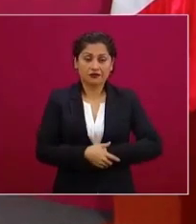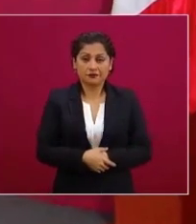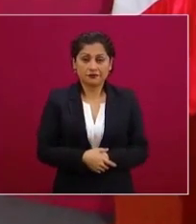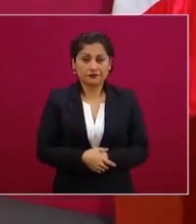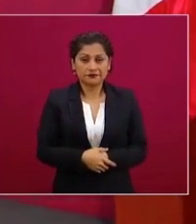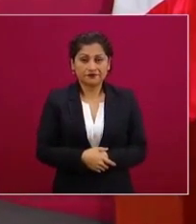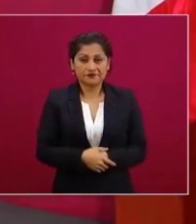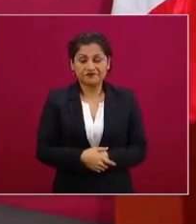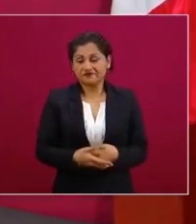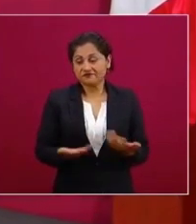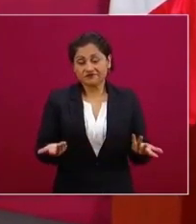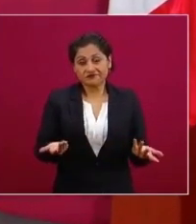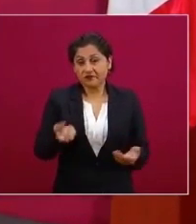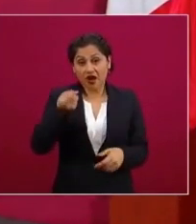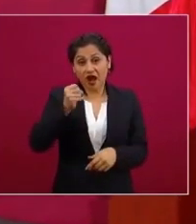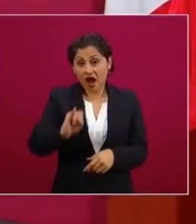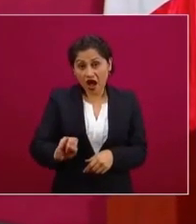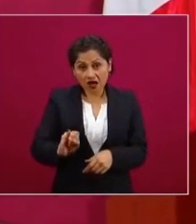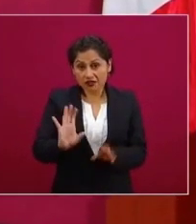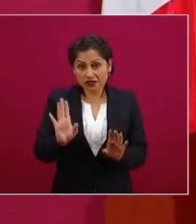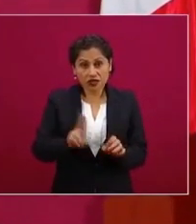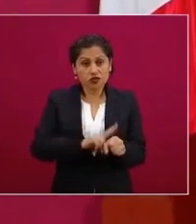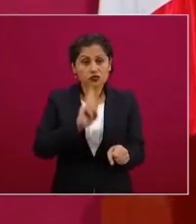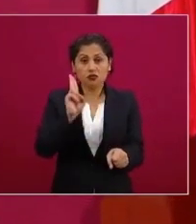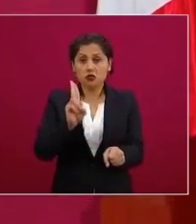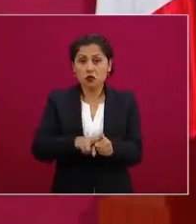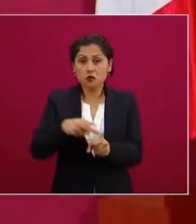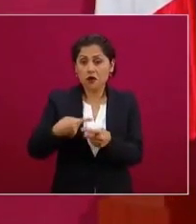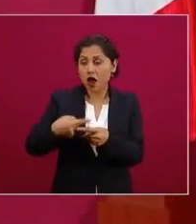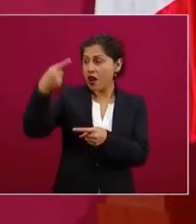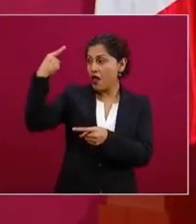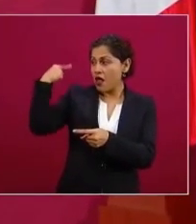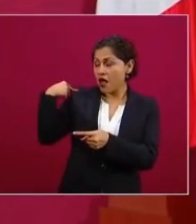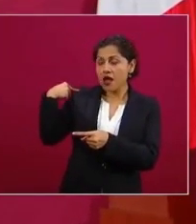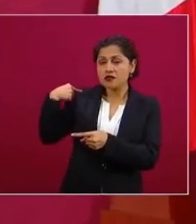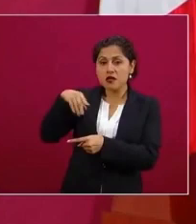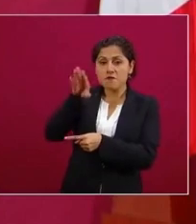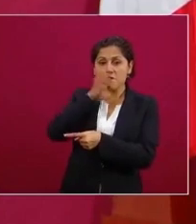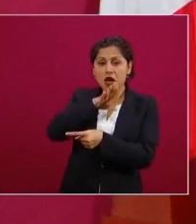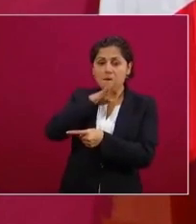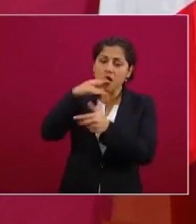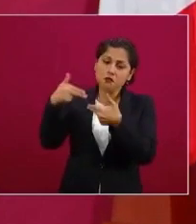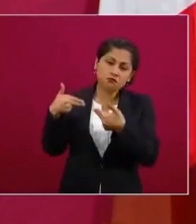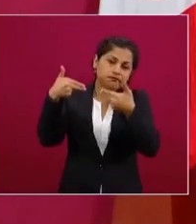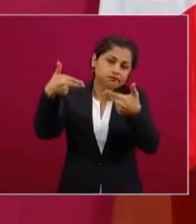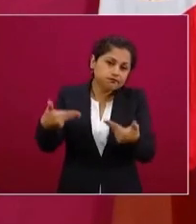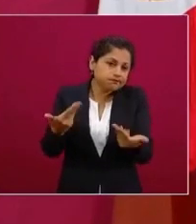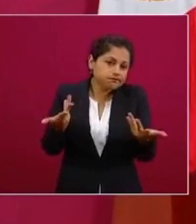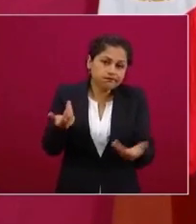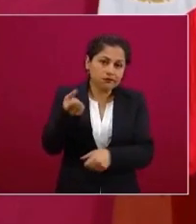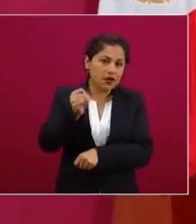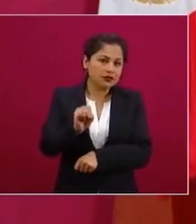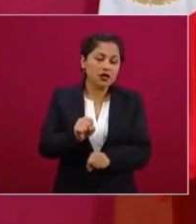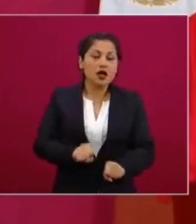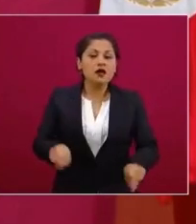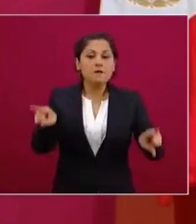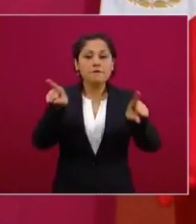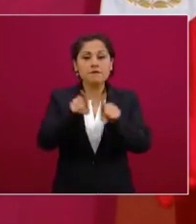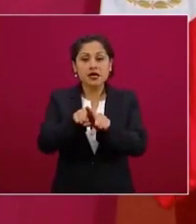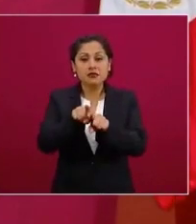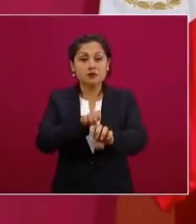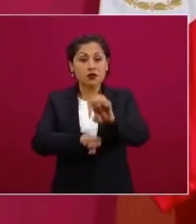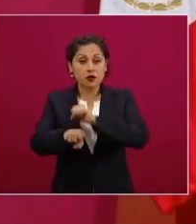a desprestigiar el ejercicio periodístico. Mejor, ¿por qué no entran en un debate? ¿Por qué no se los lleva a las mañaneras a las mesas de debate de los